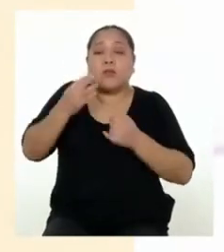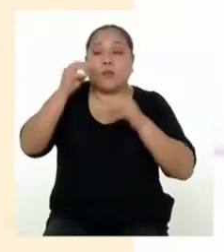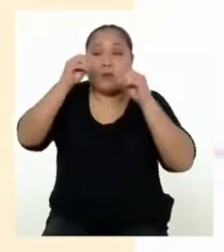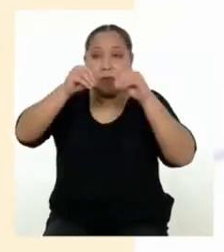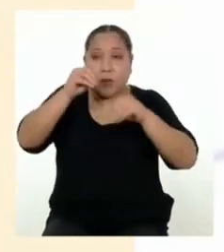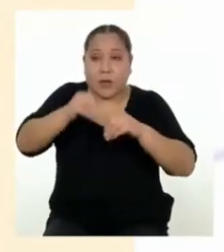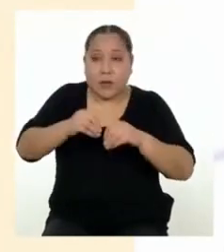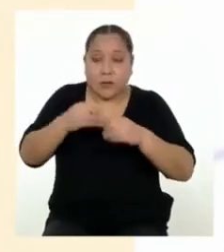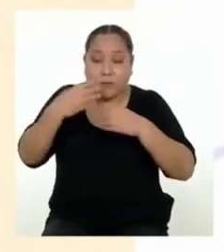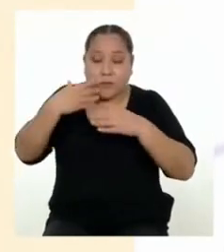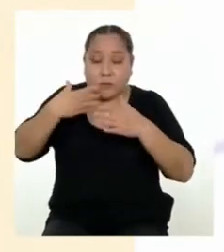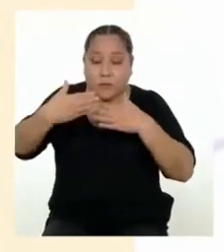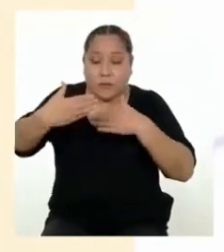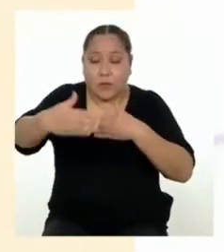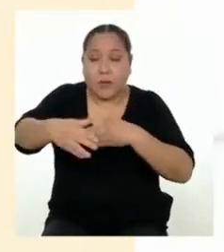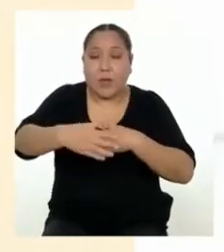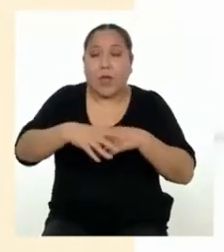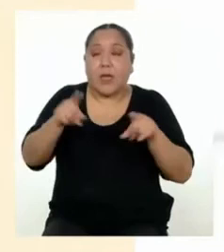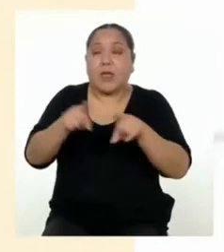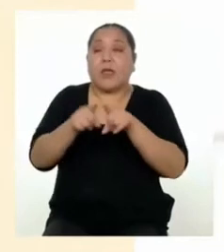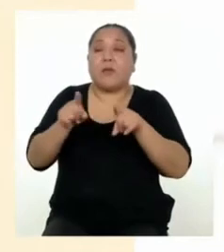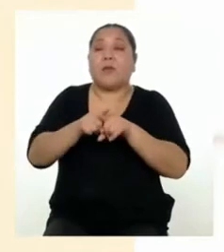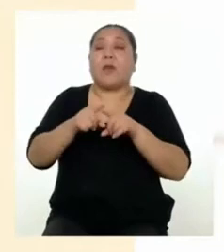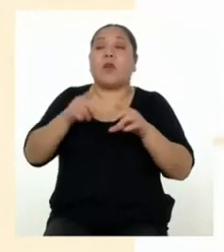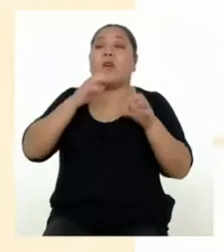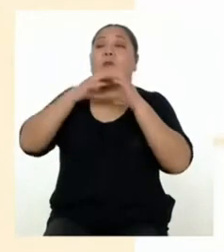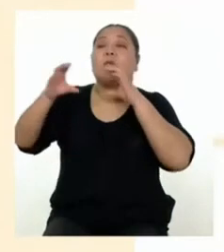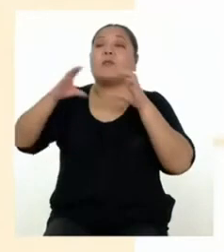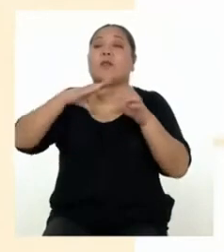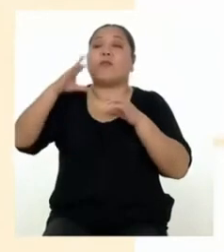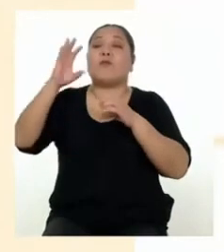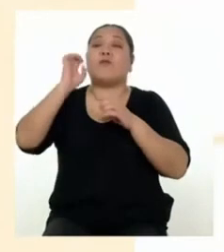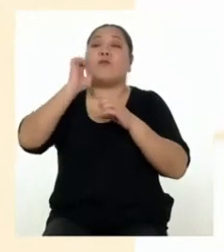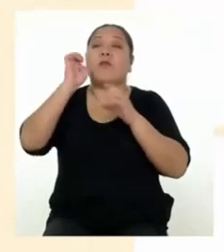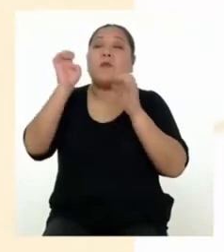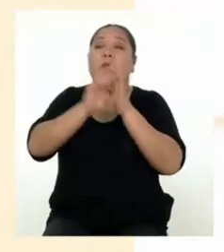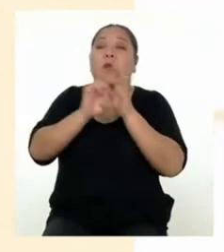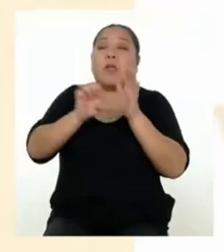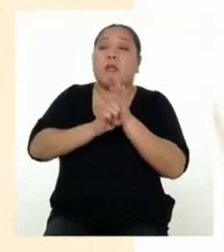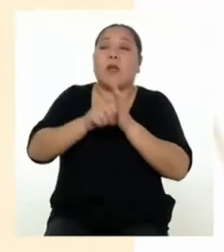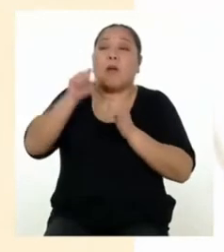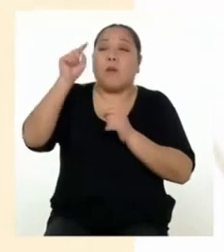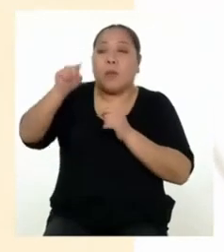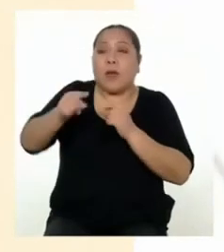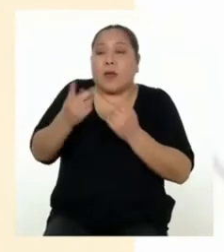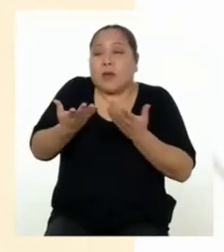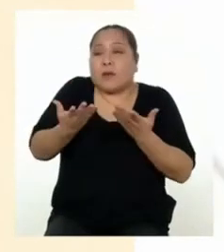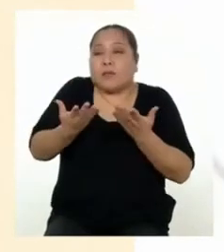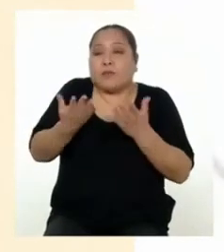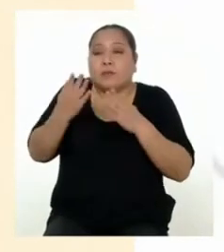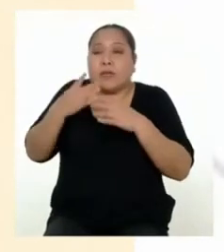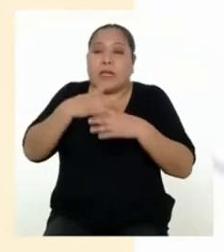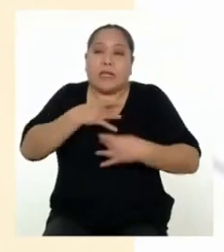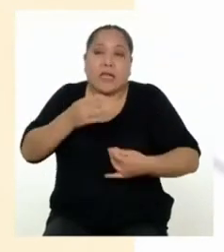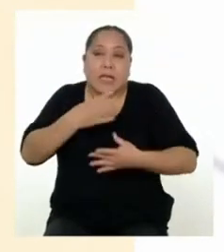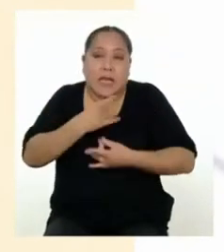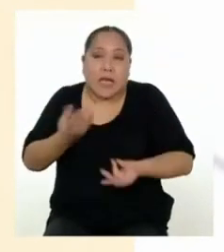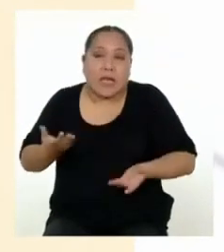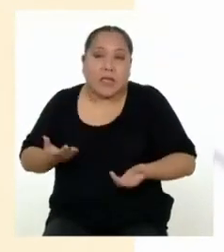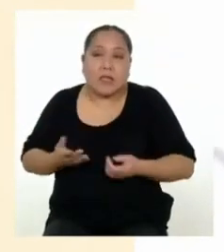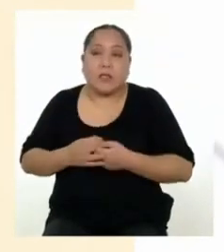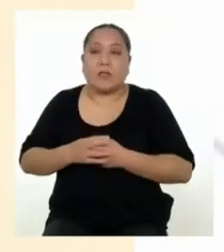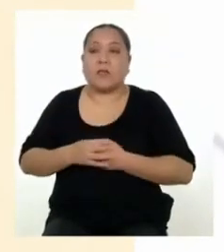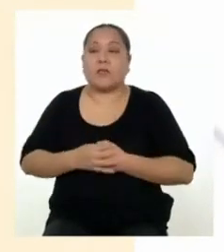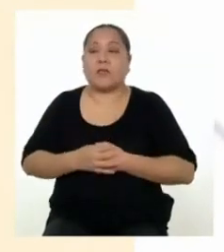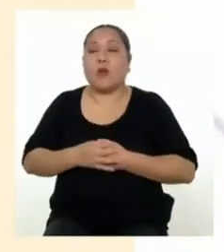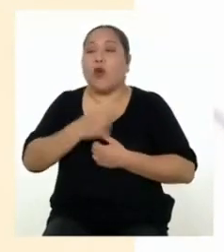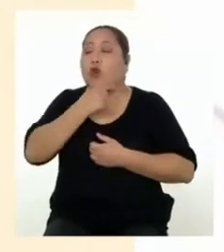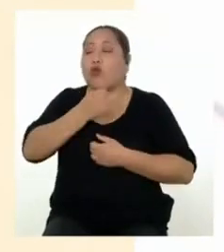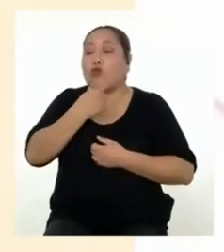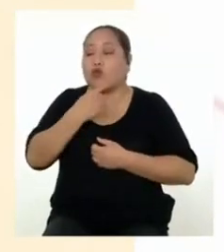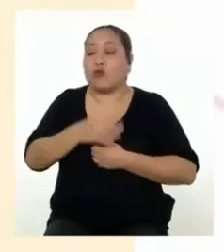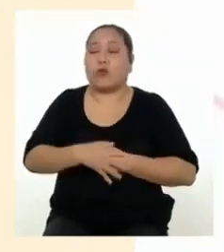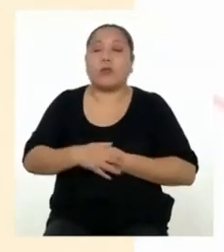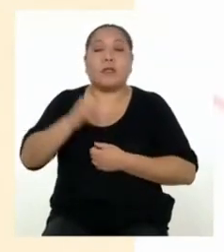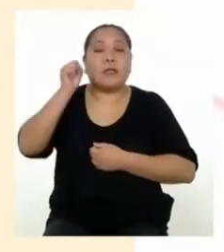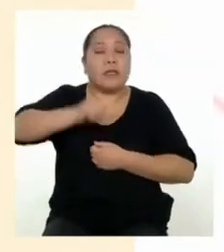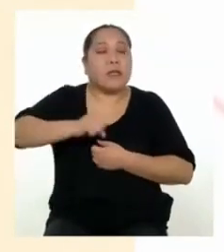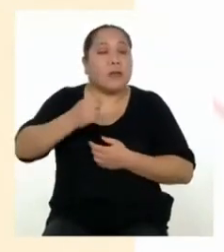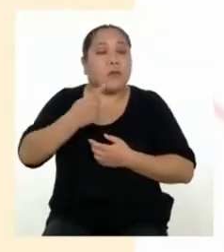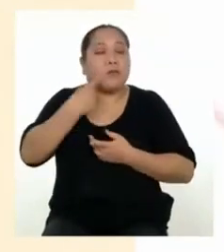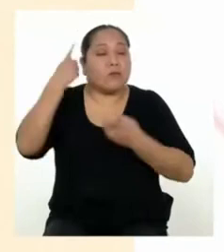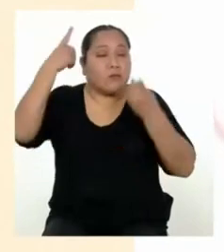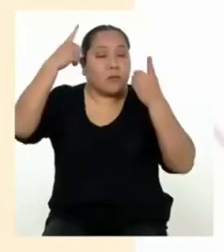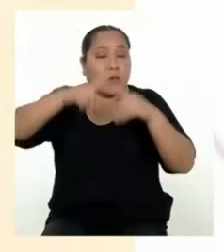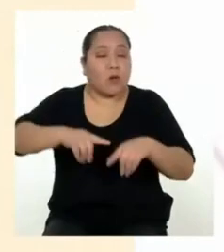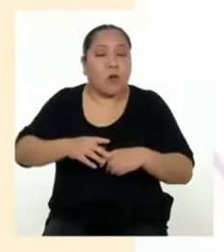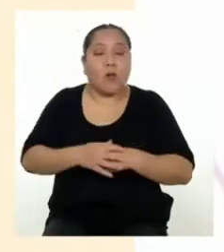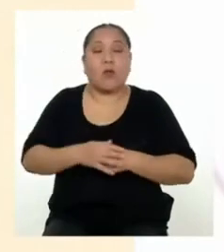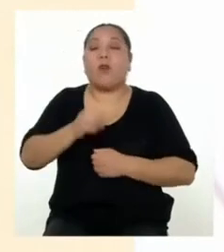además de conversar en familia sobre nuestros gustos e intereses. Este es también un buen inicio, Yanira. Si el acuerdo en sí es un gran